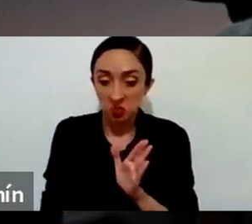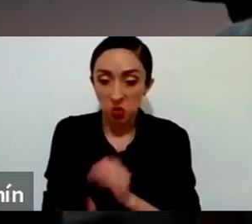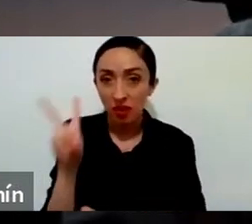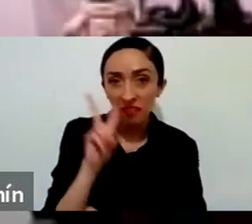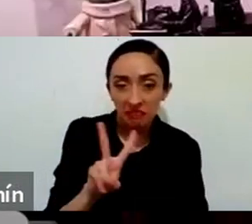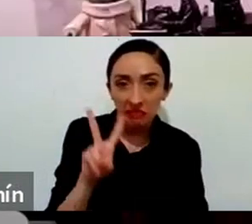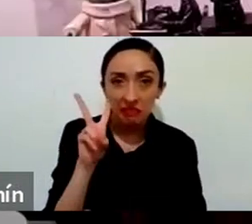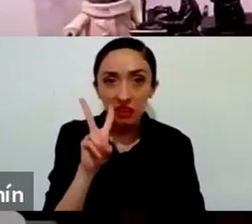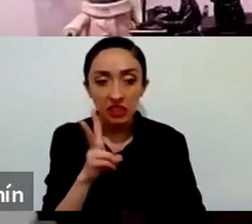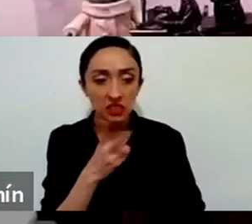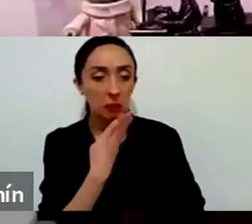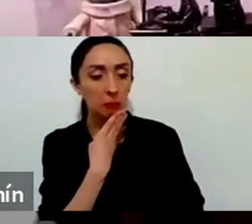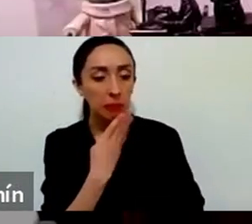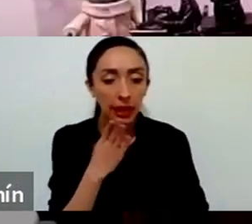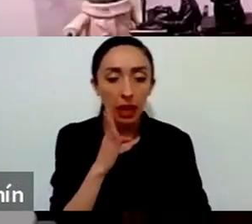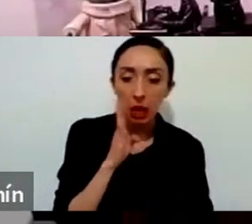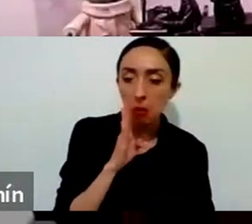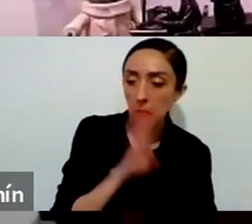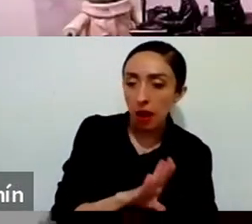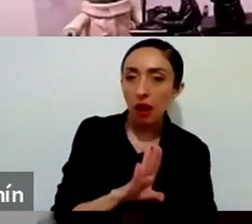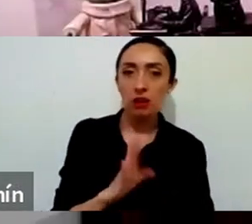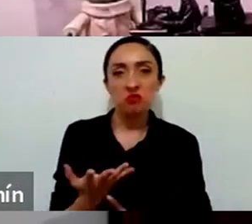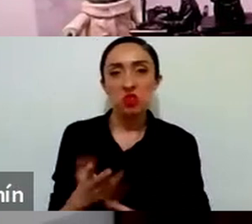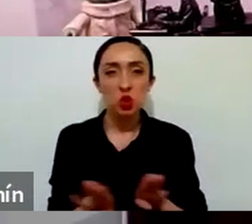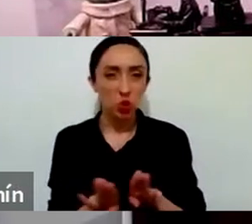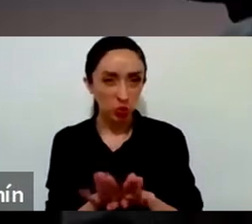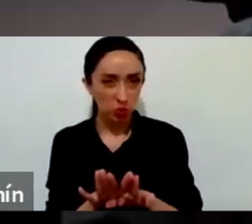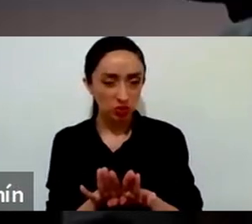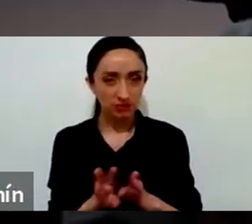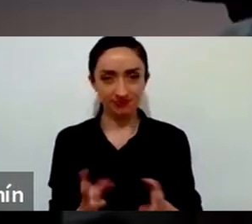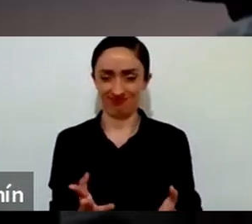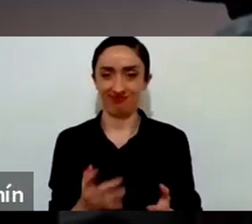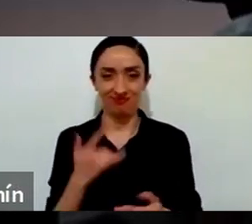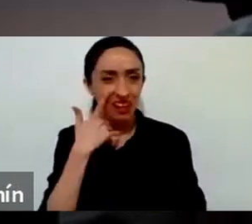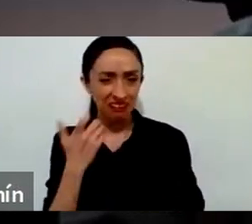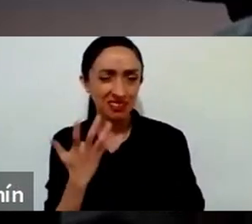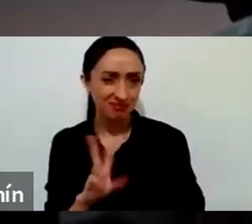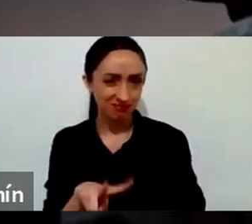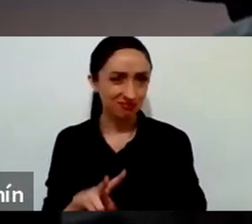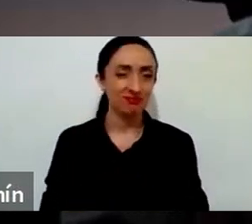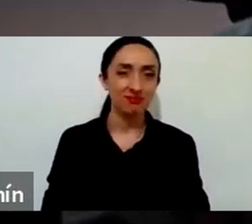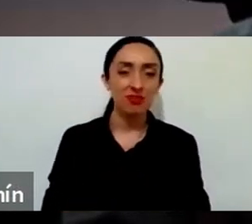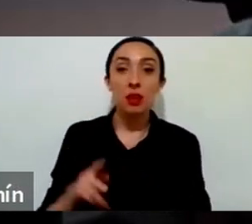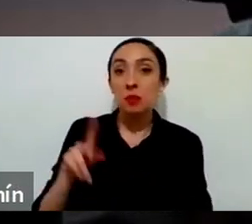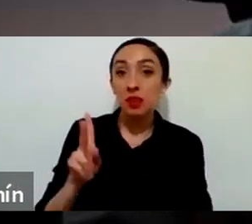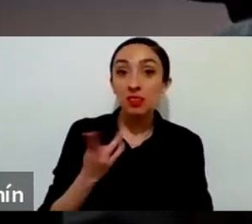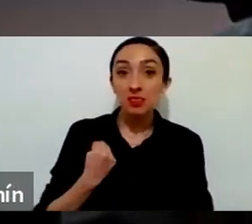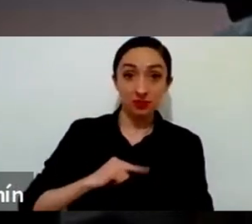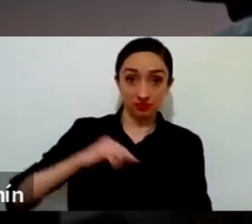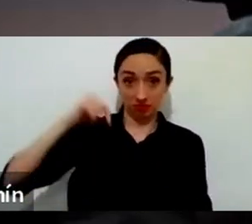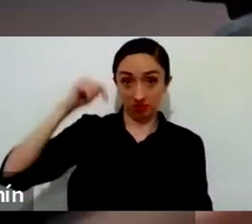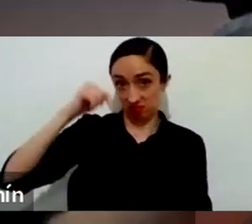caso, examen significa, desde la perspectiva de nuestra espiritualidad ignaciana,